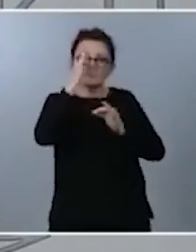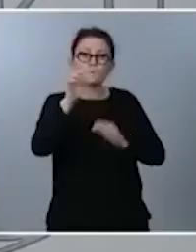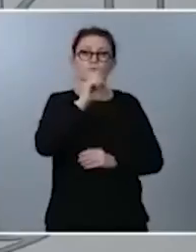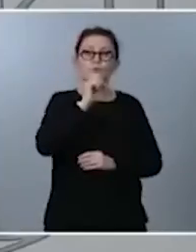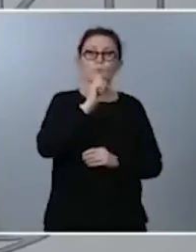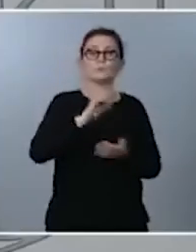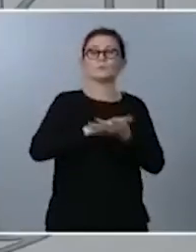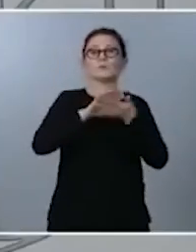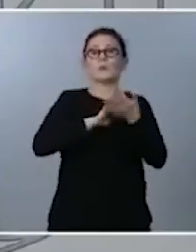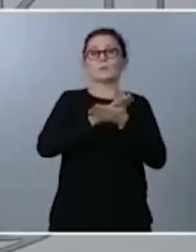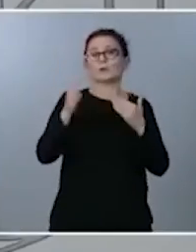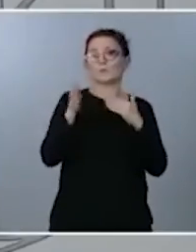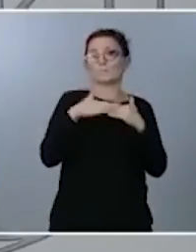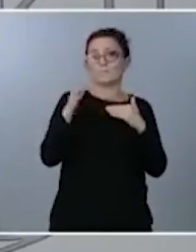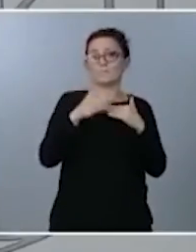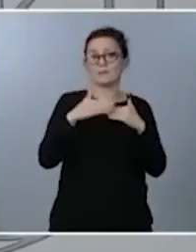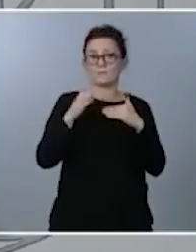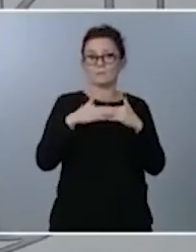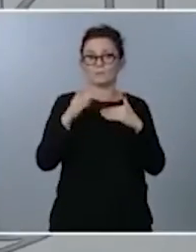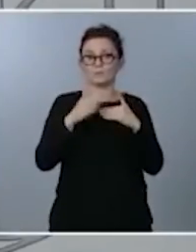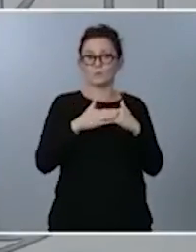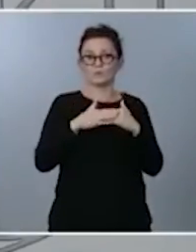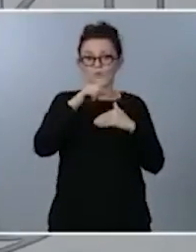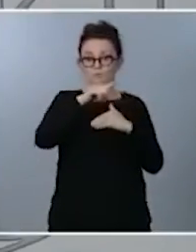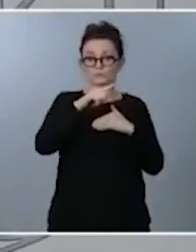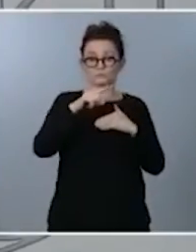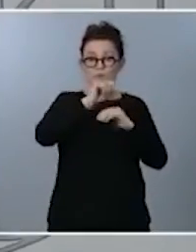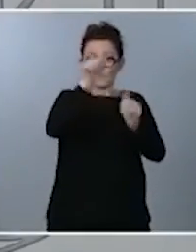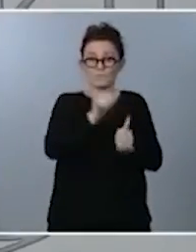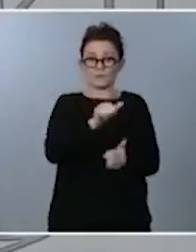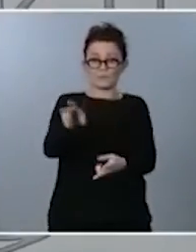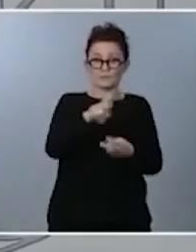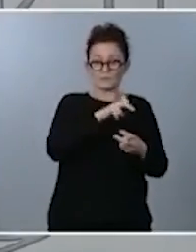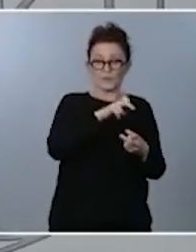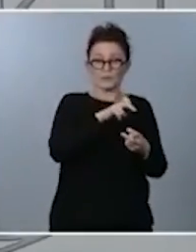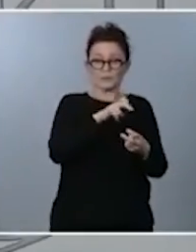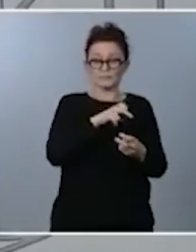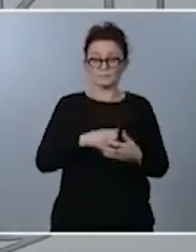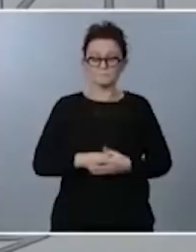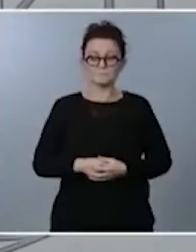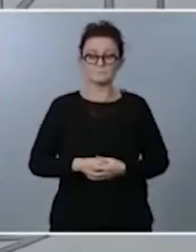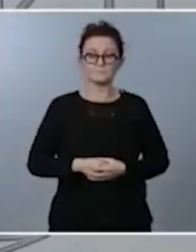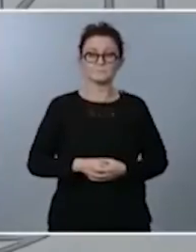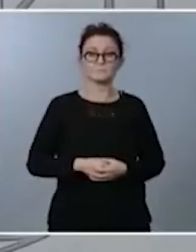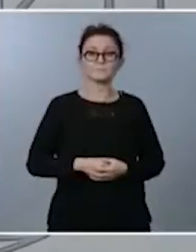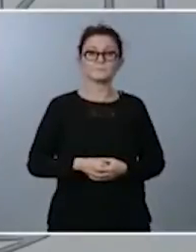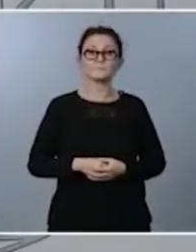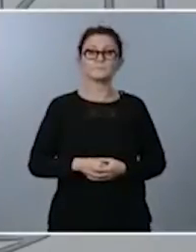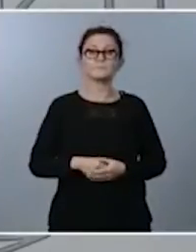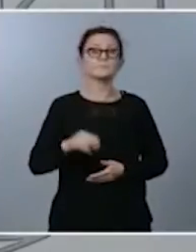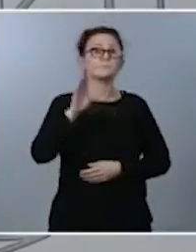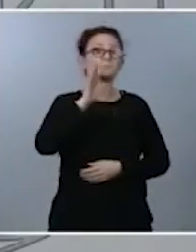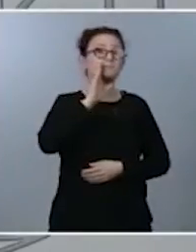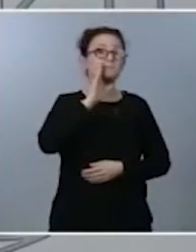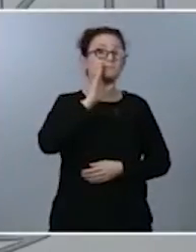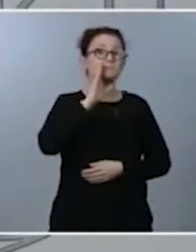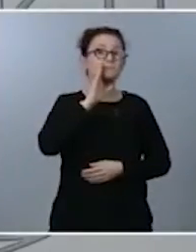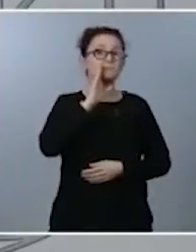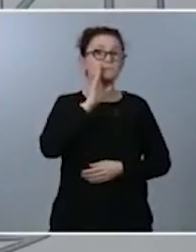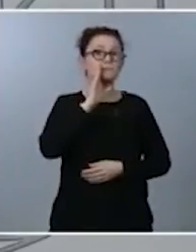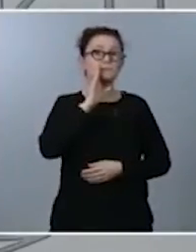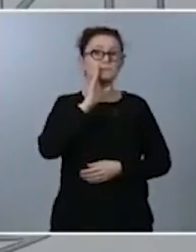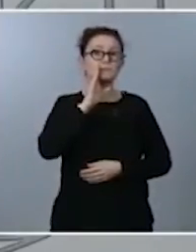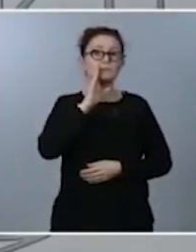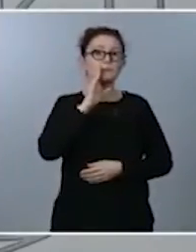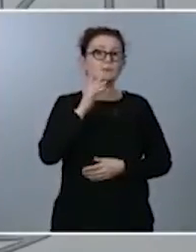respecto al rendimiento de estas figuras tributarias para que no queden en desuso. Respecto al tema del resto de materias,